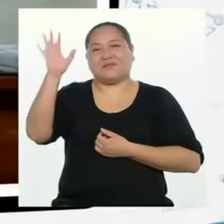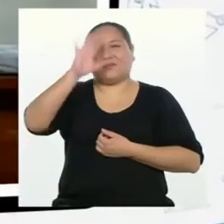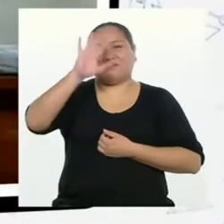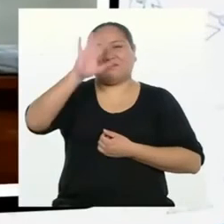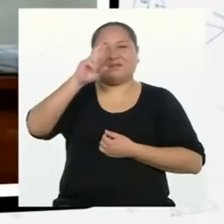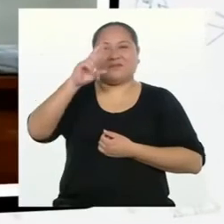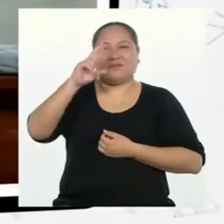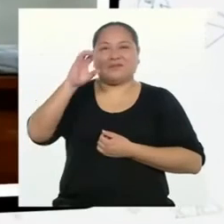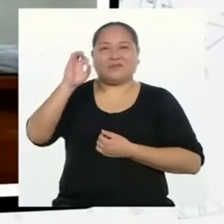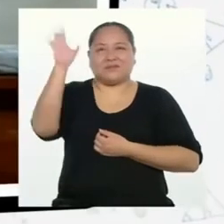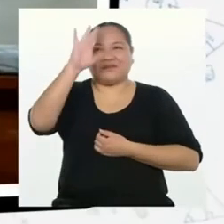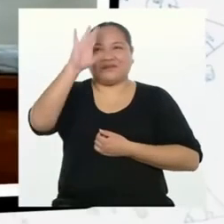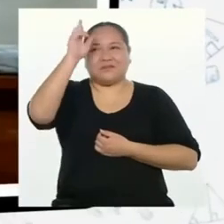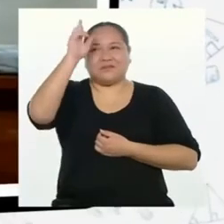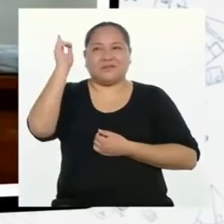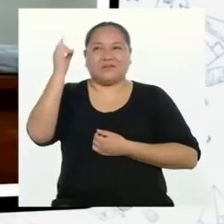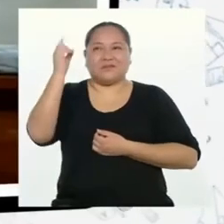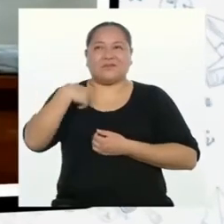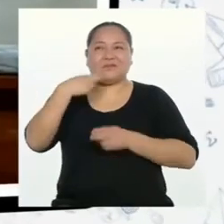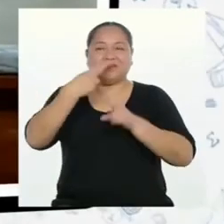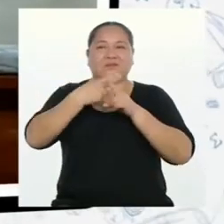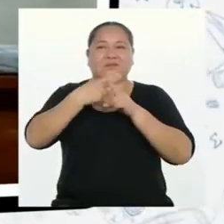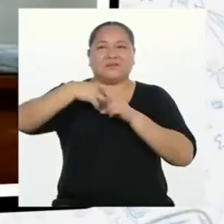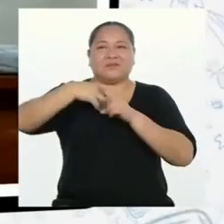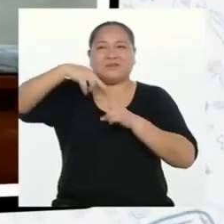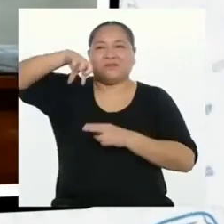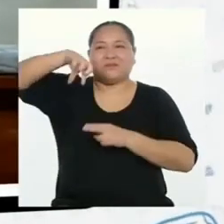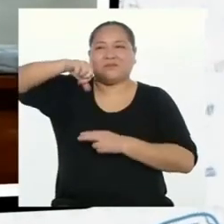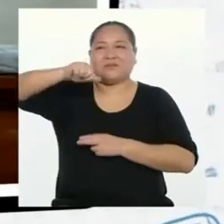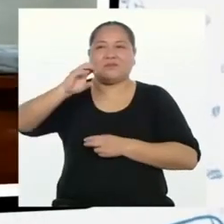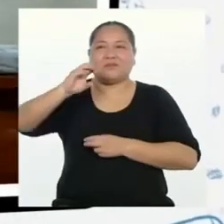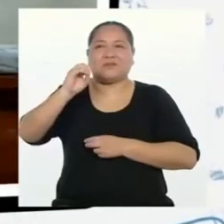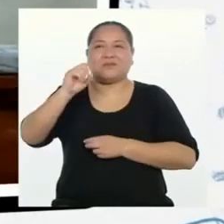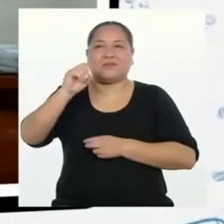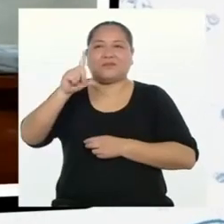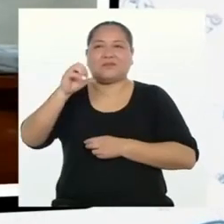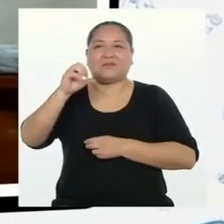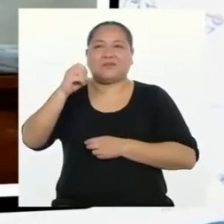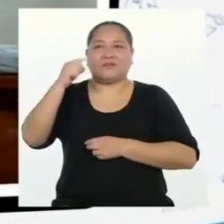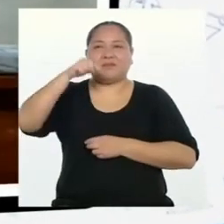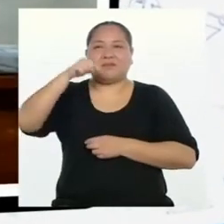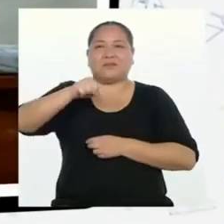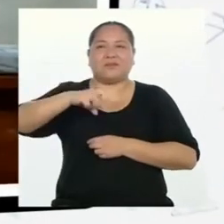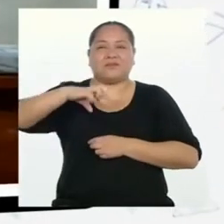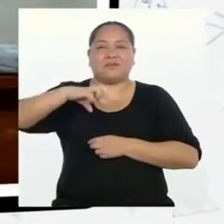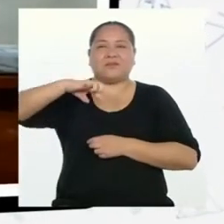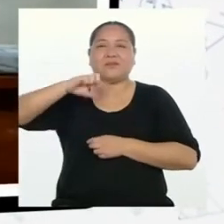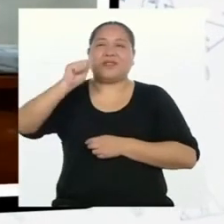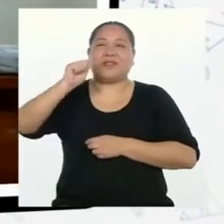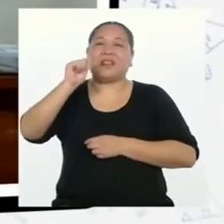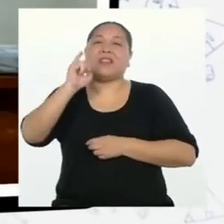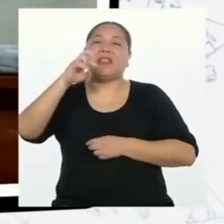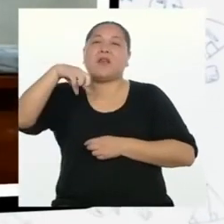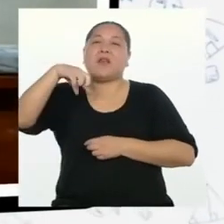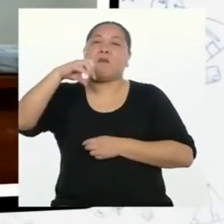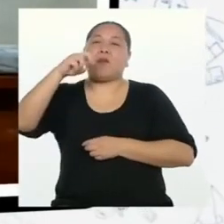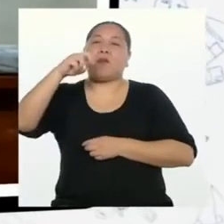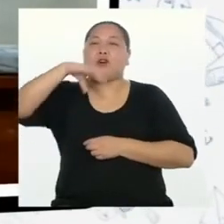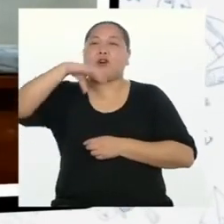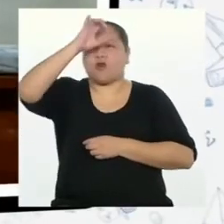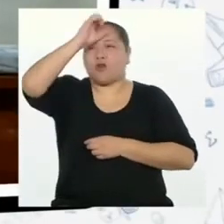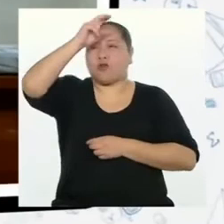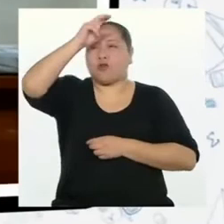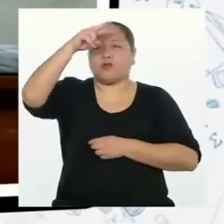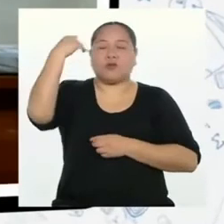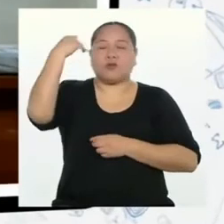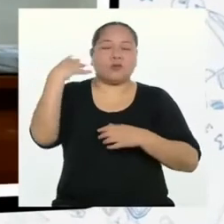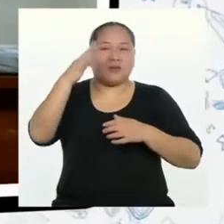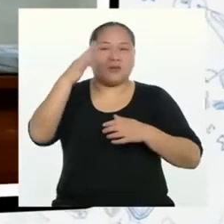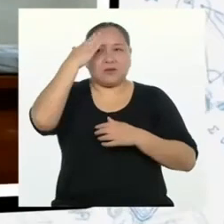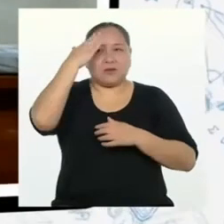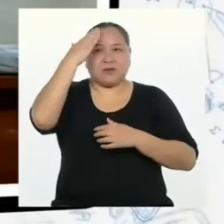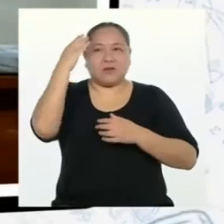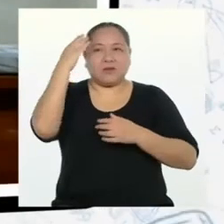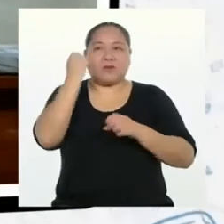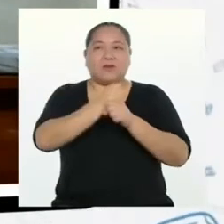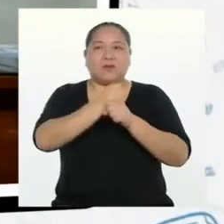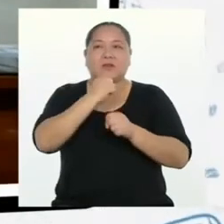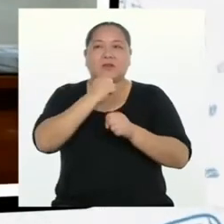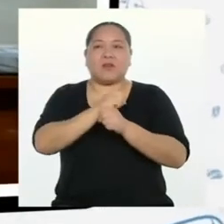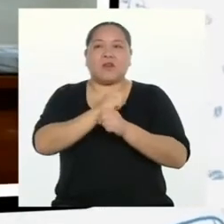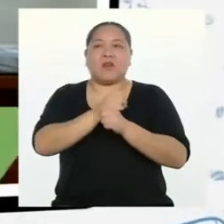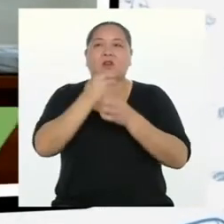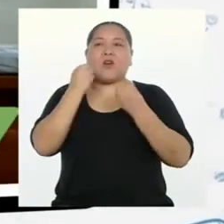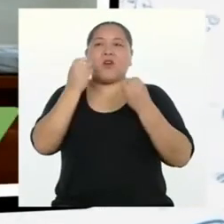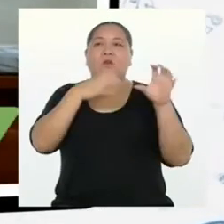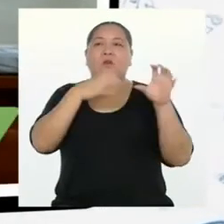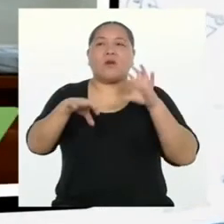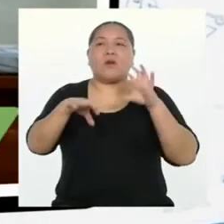Hola, Rodrigo. profesora. Mi nombre es Paolo y envío este video desde Tipón Cusco. Yo sé que estamos trabajando el tema de cómo hacer un afiche, pero